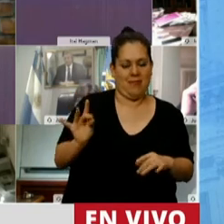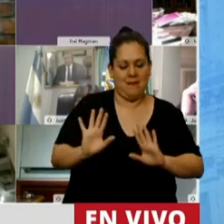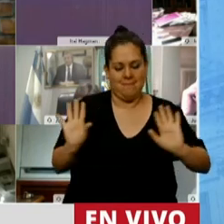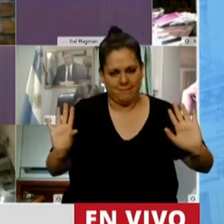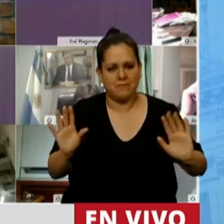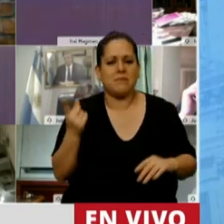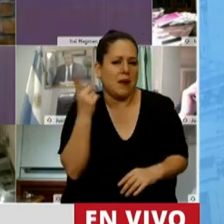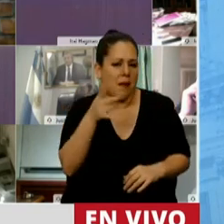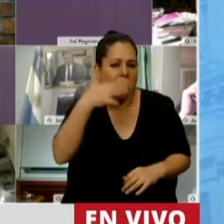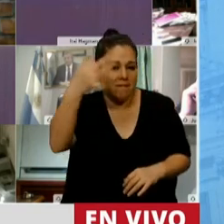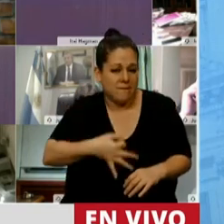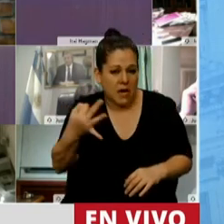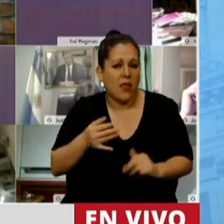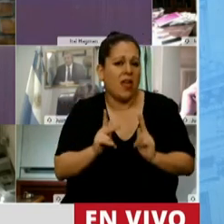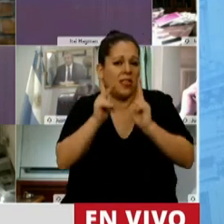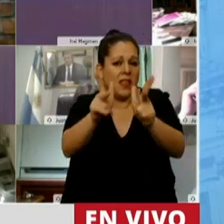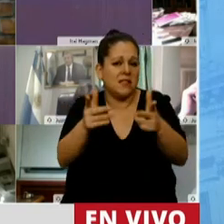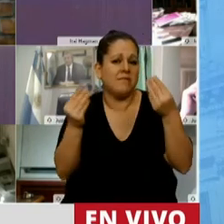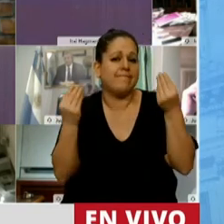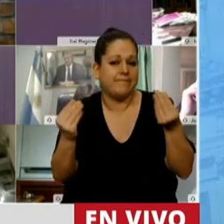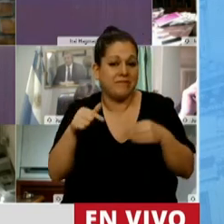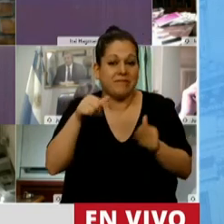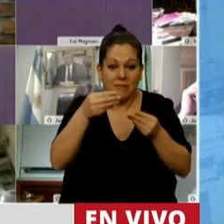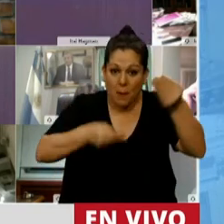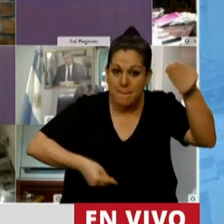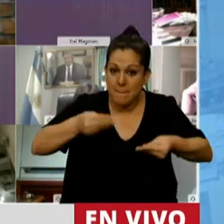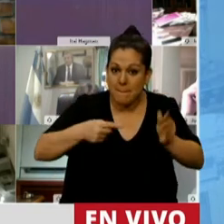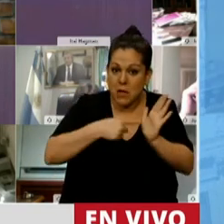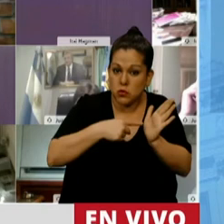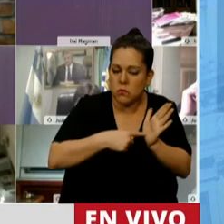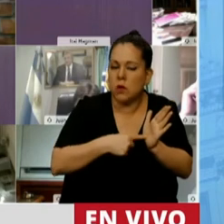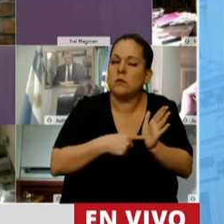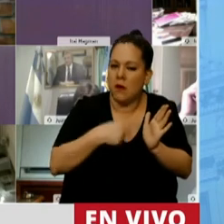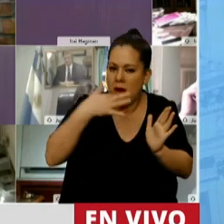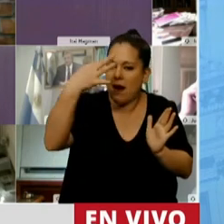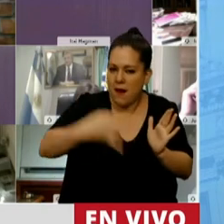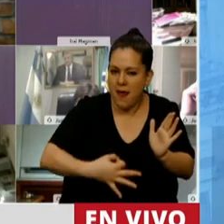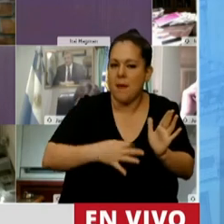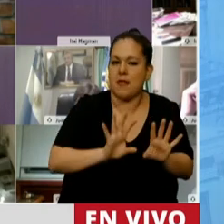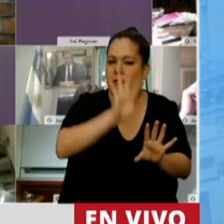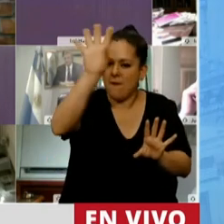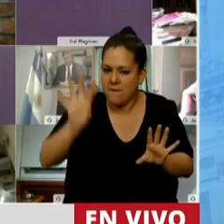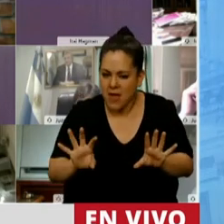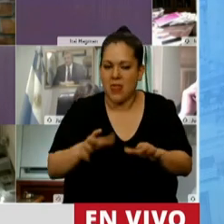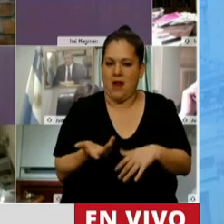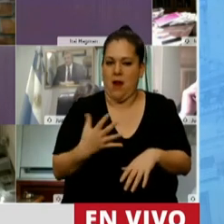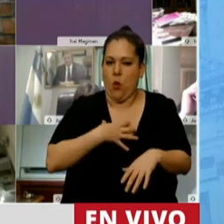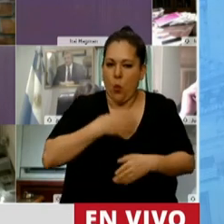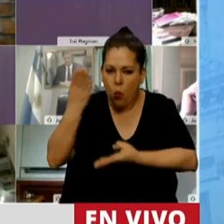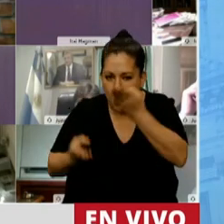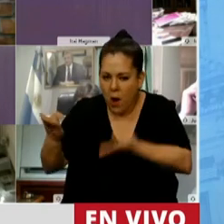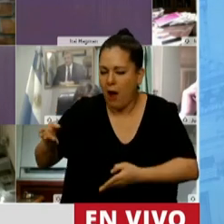básicamente, decir que este es un presupuesto realmente federal, que es humanista,